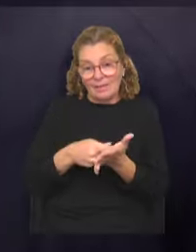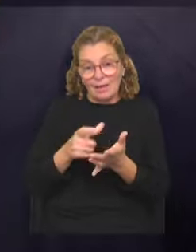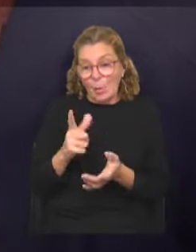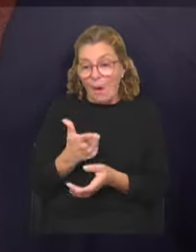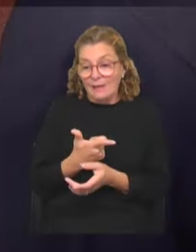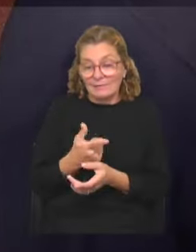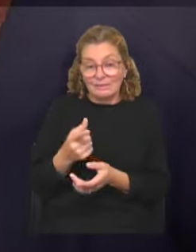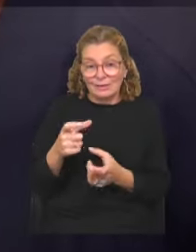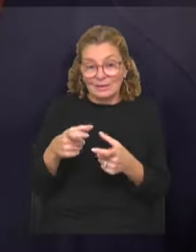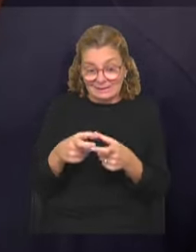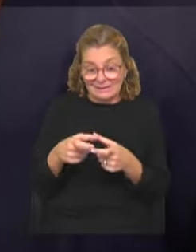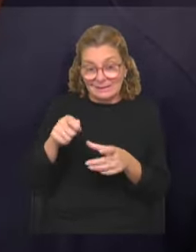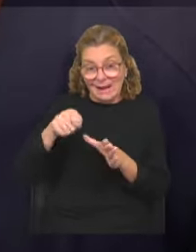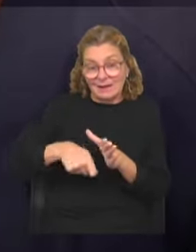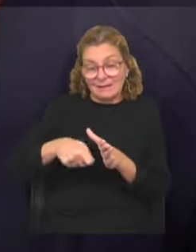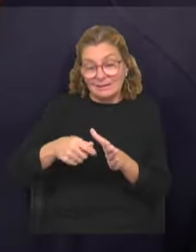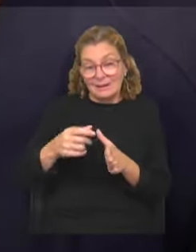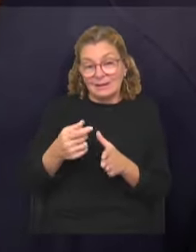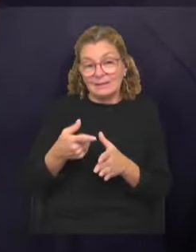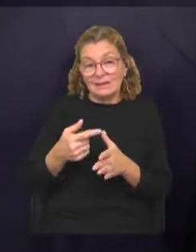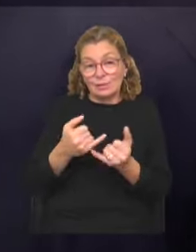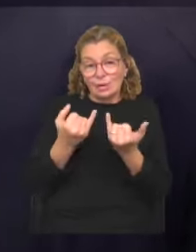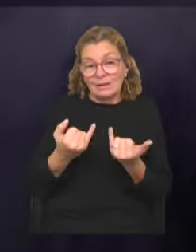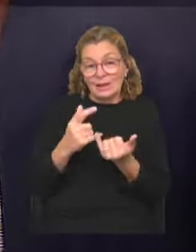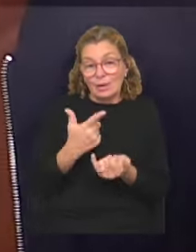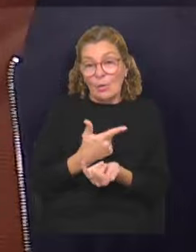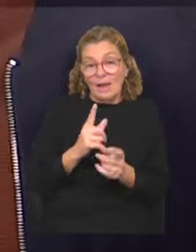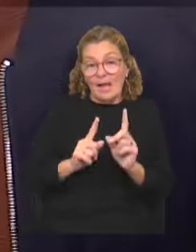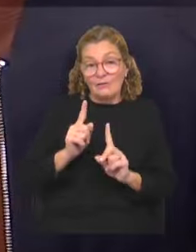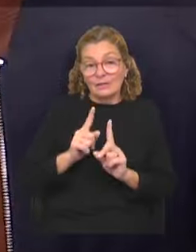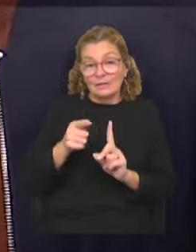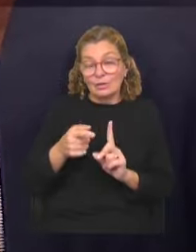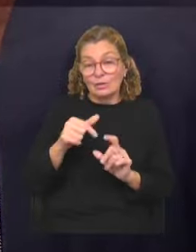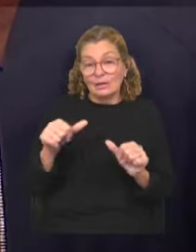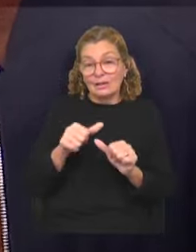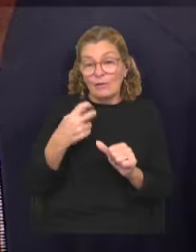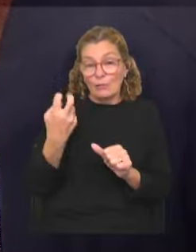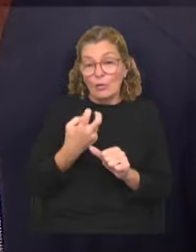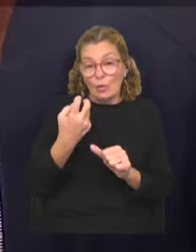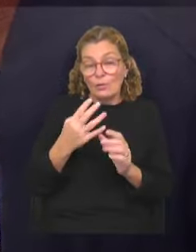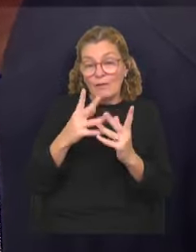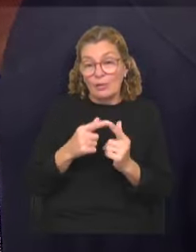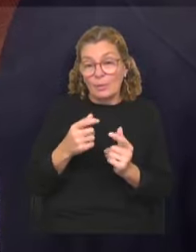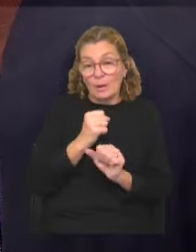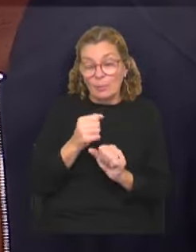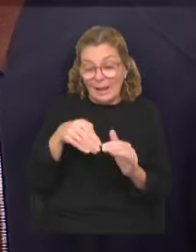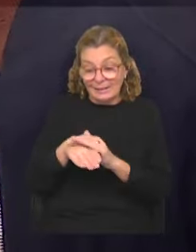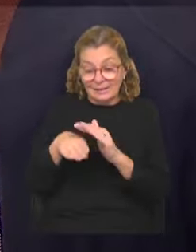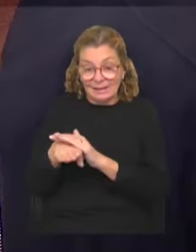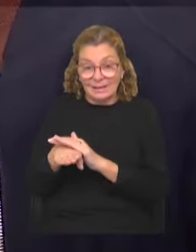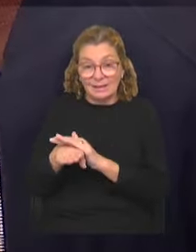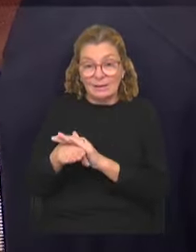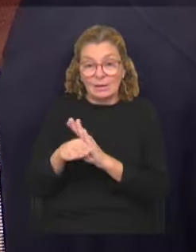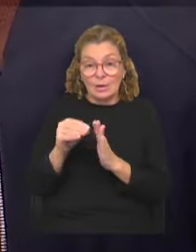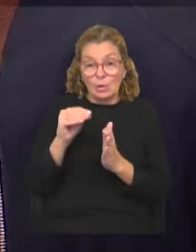muchos no manejáramos efectivo durante todo el día. Entonces, ¿qué fue lo que se hizo? Se buscó una alternativa para que pudieran acceder a través de